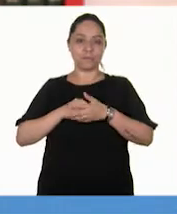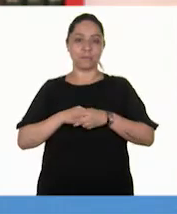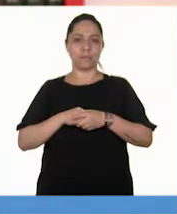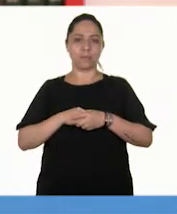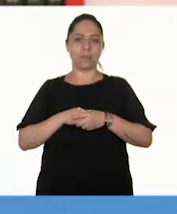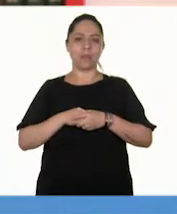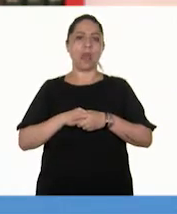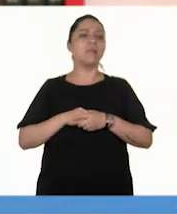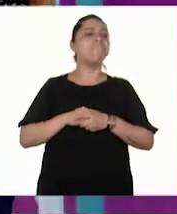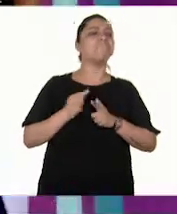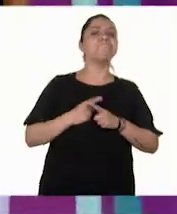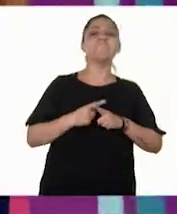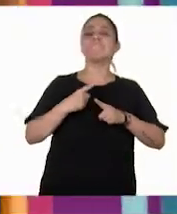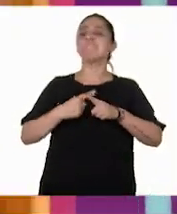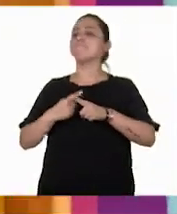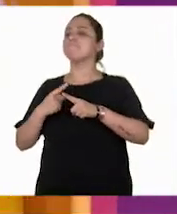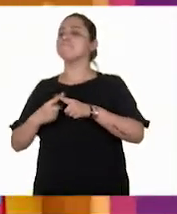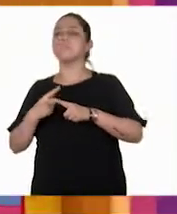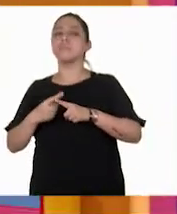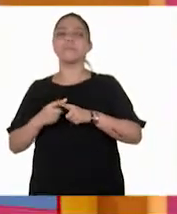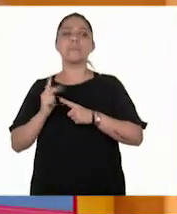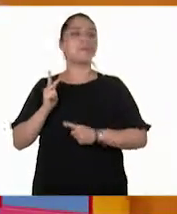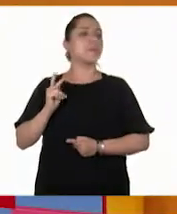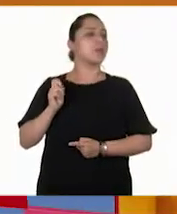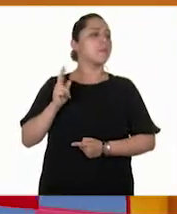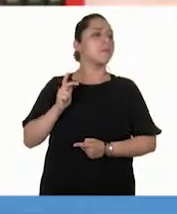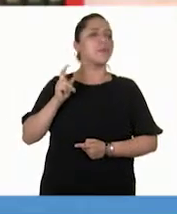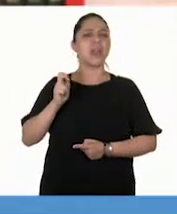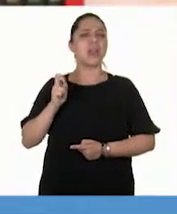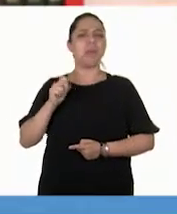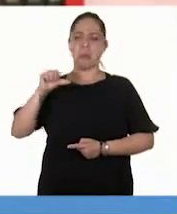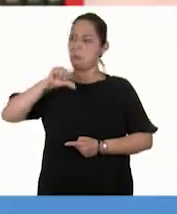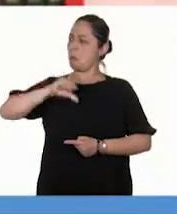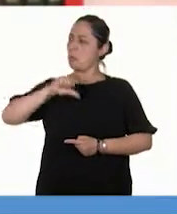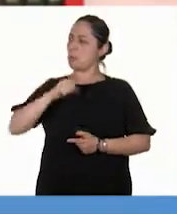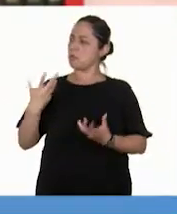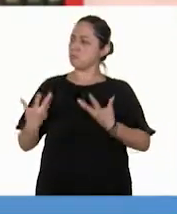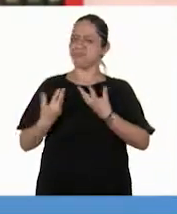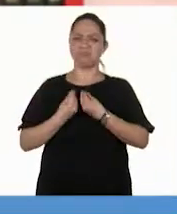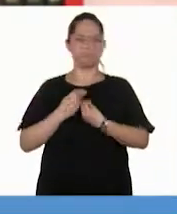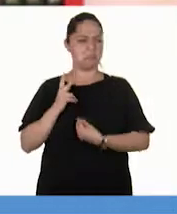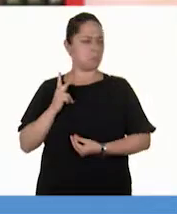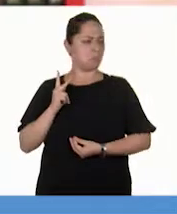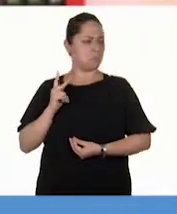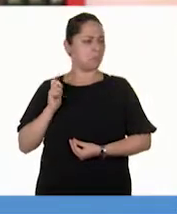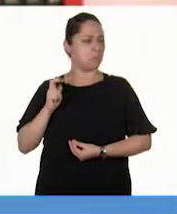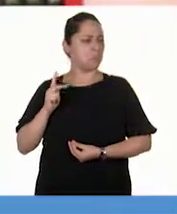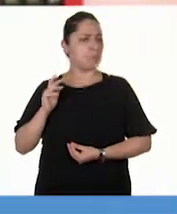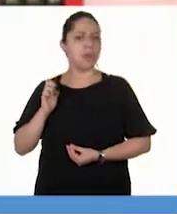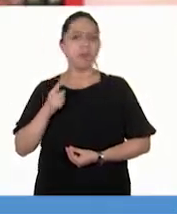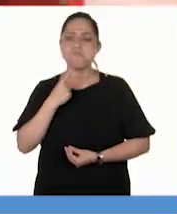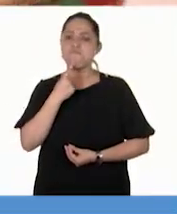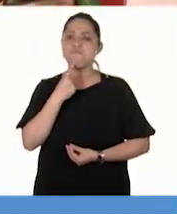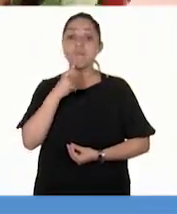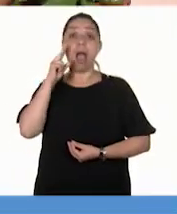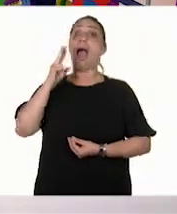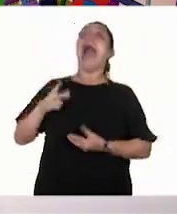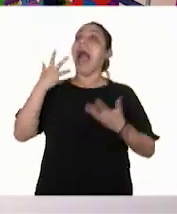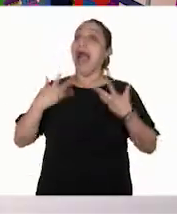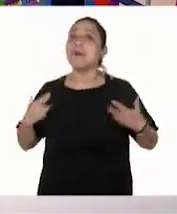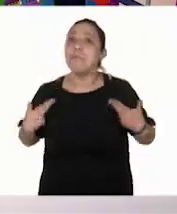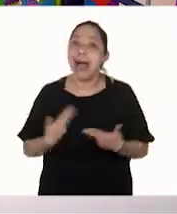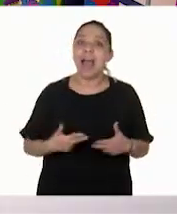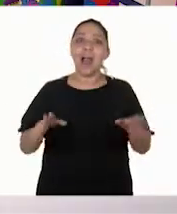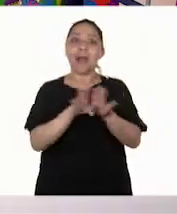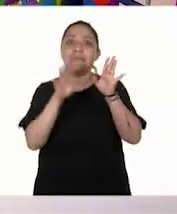¿Habrá alguien por ahí? ¡Pepe! Yo sabía que hoy iba a estar Pepe con nosotros. ¿Ustedes lo han visto? ¡Maestra, ¿cómo